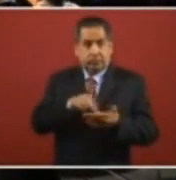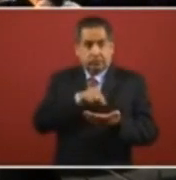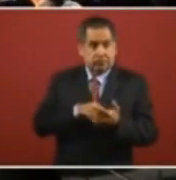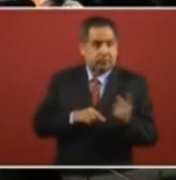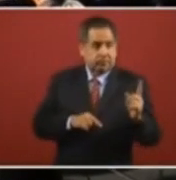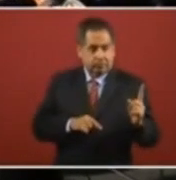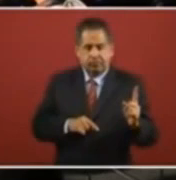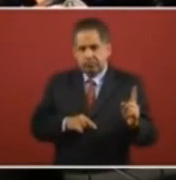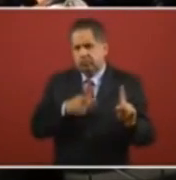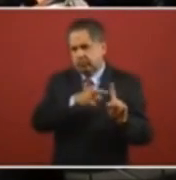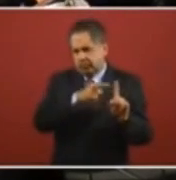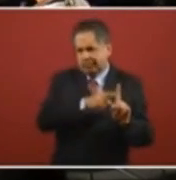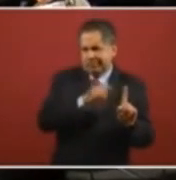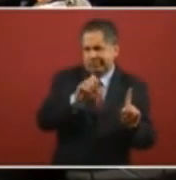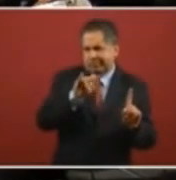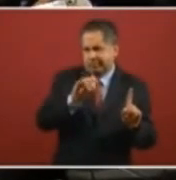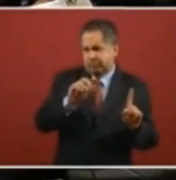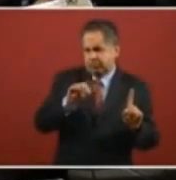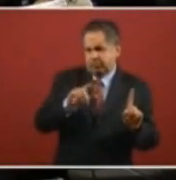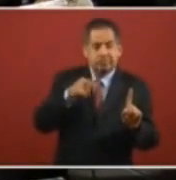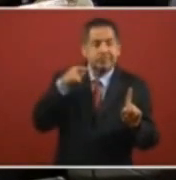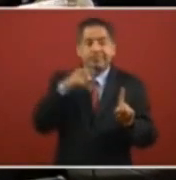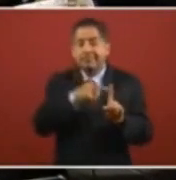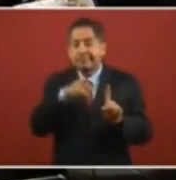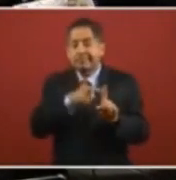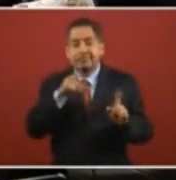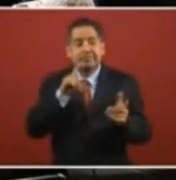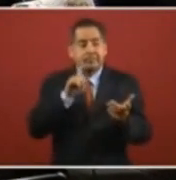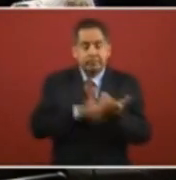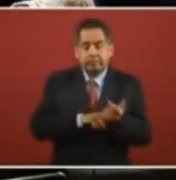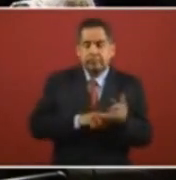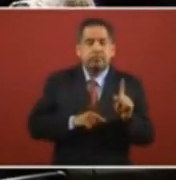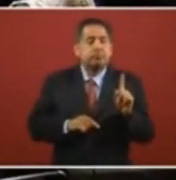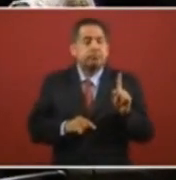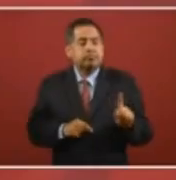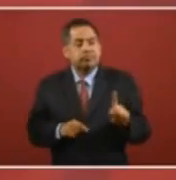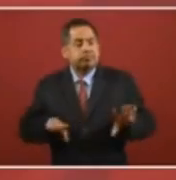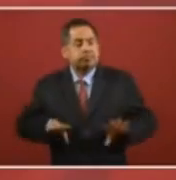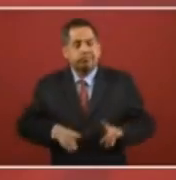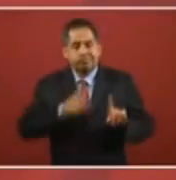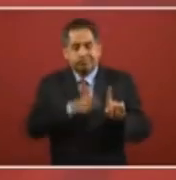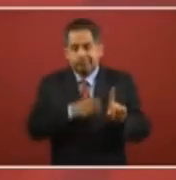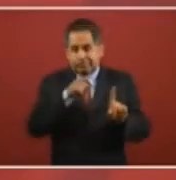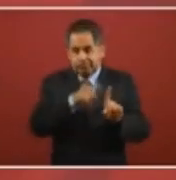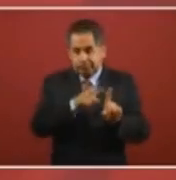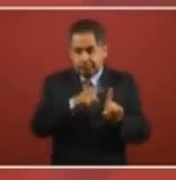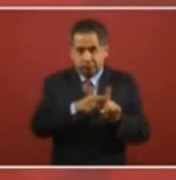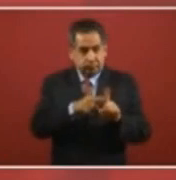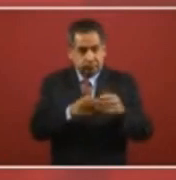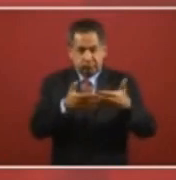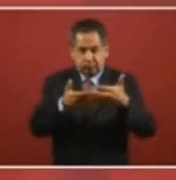vista ético-moral, pero el tipo está coherente y además tiene un manifiesto.